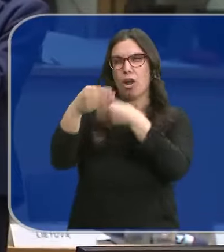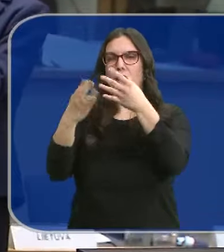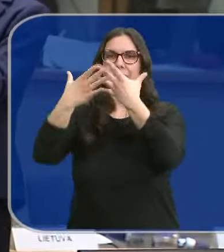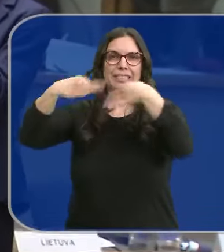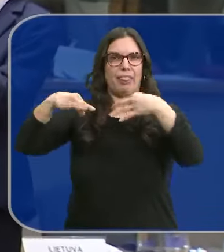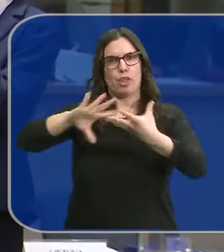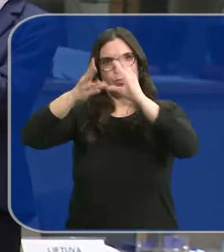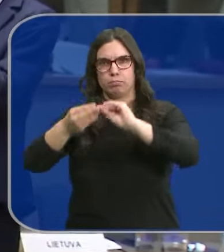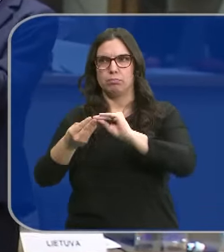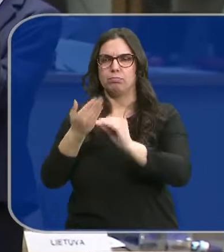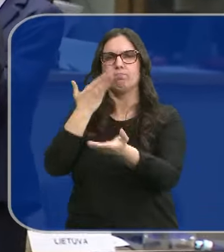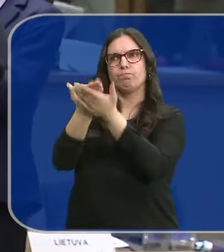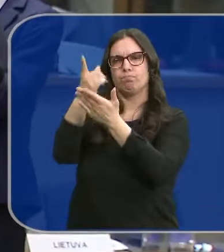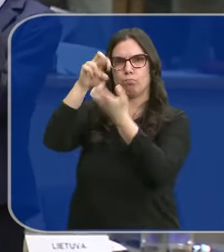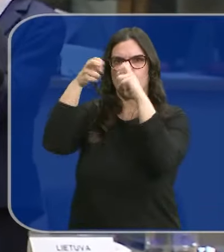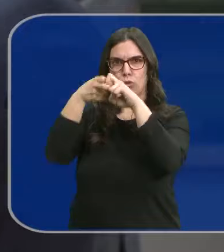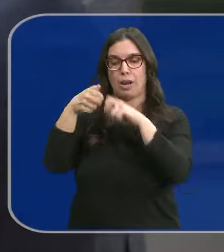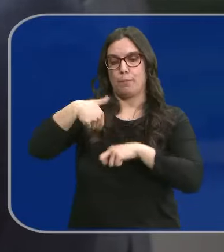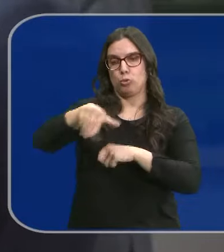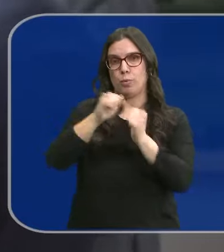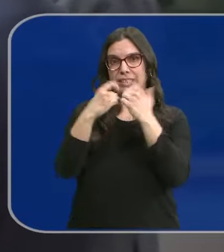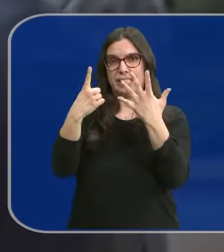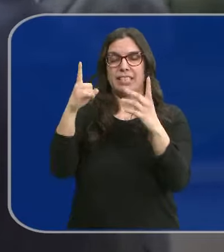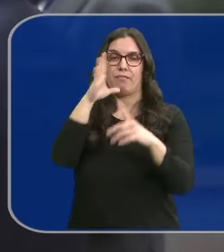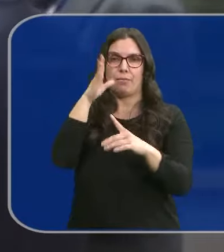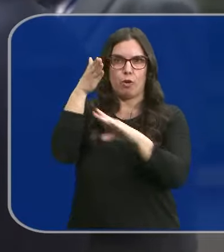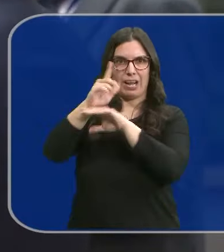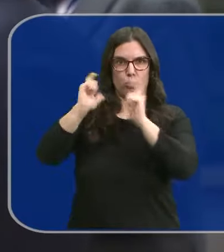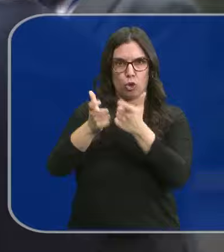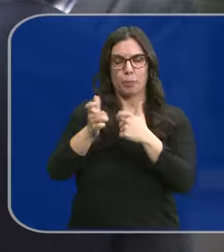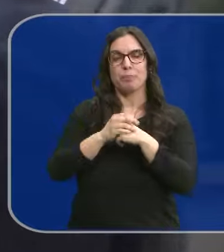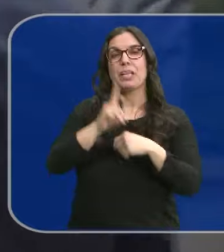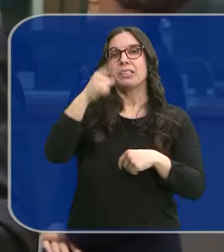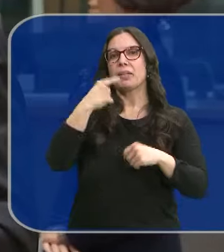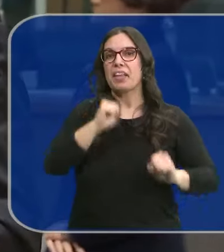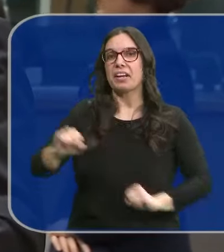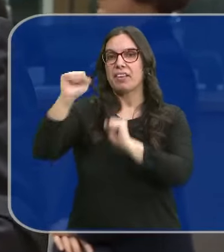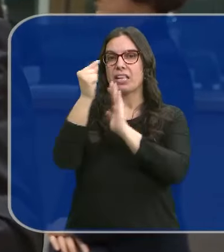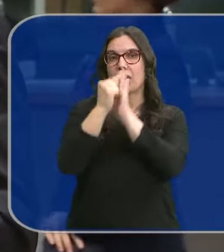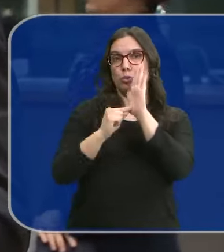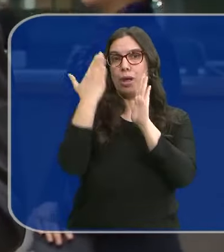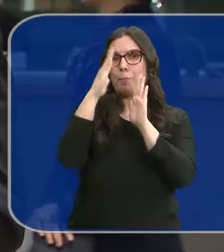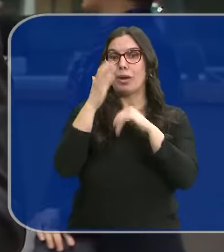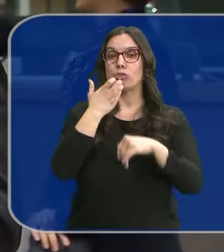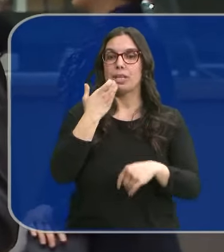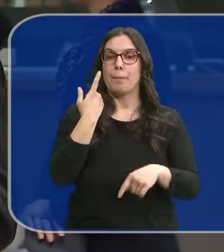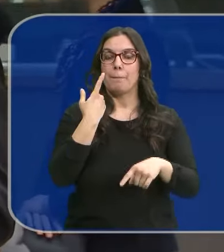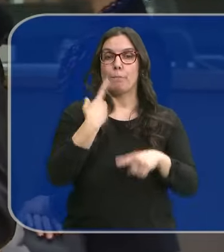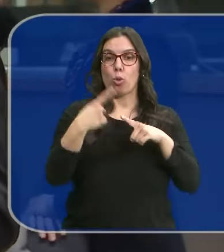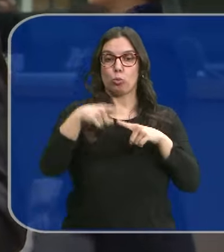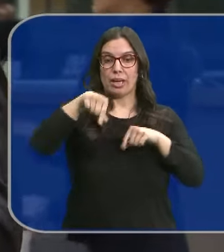Bruselas. Será en la reunión del Consejo Europeo Agrario el próximo 26 de febrero. Ha defendido también las cláusulas espejo para que un producto